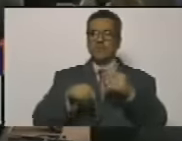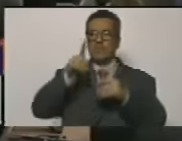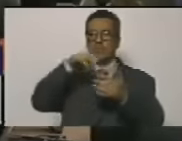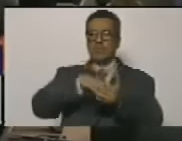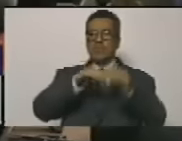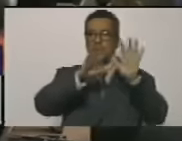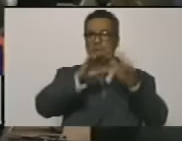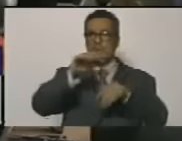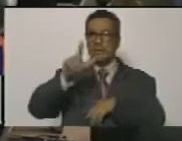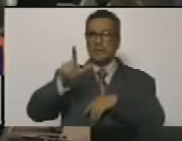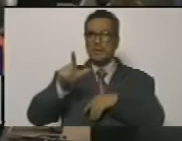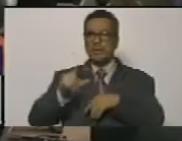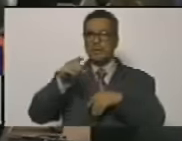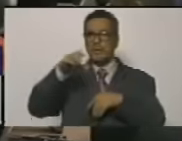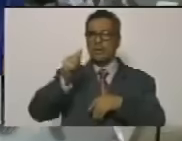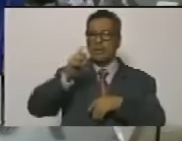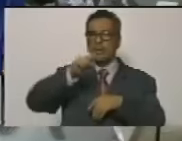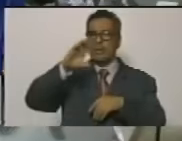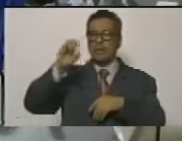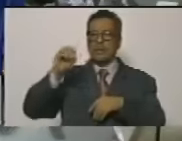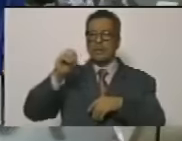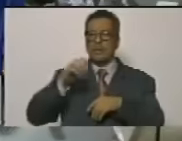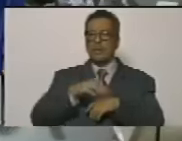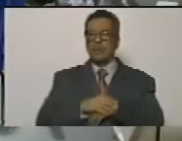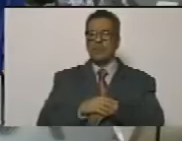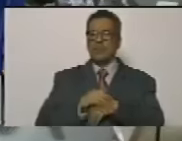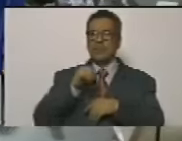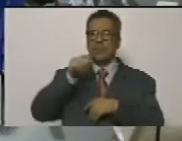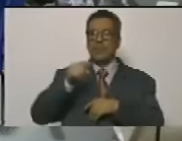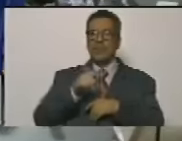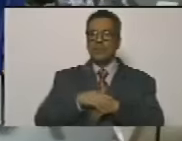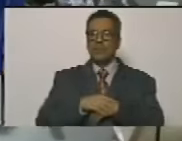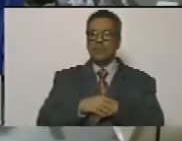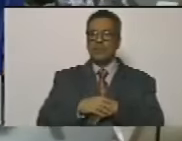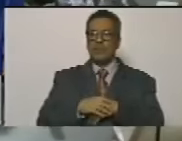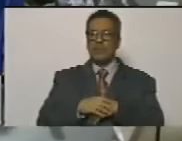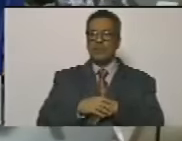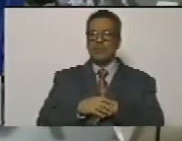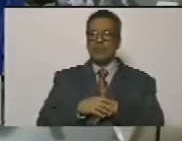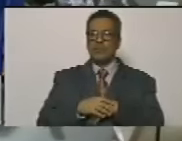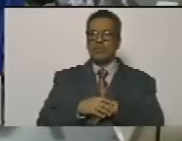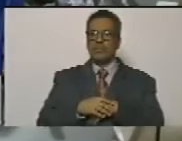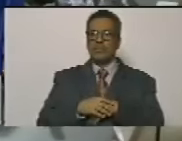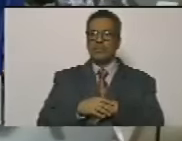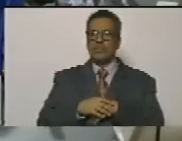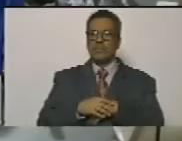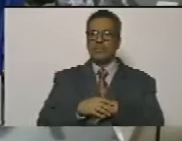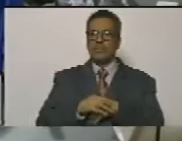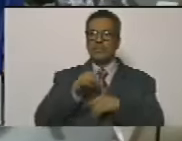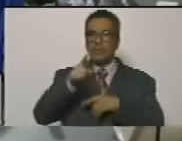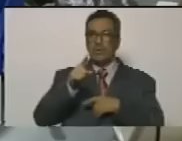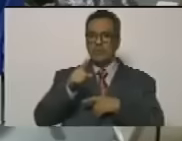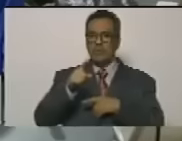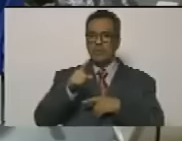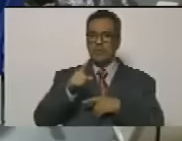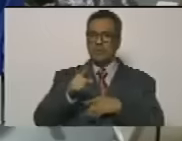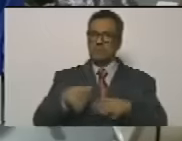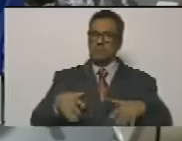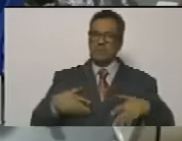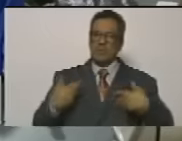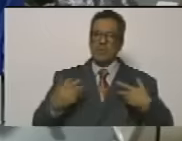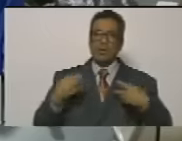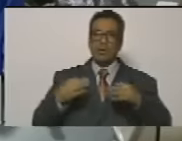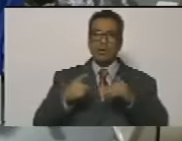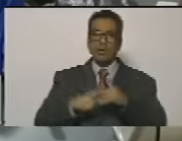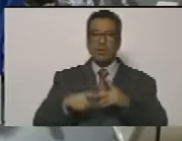ahí en la escuela Miguel Antonio Caro y ahí vimos que que había un descontento en la dictadura de